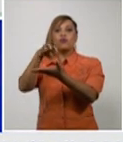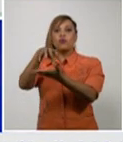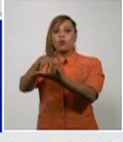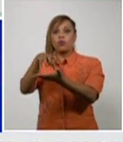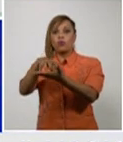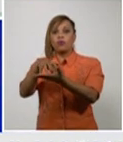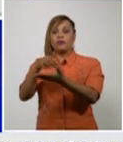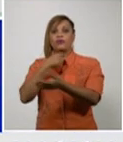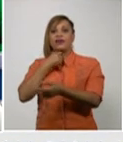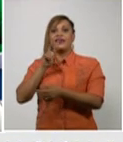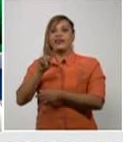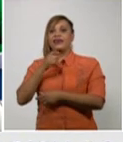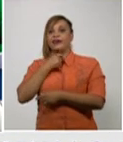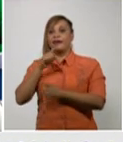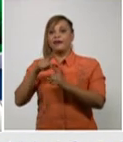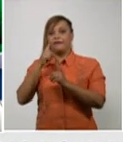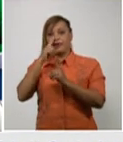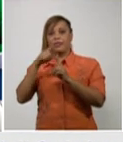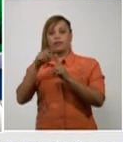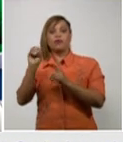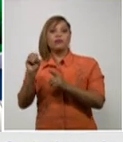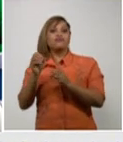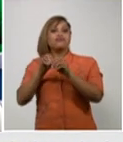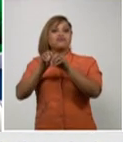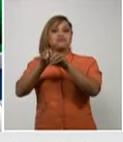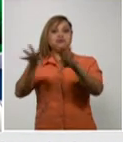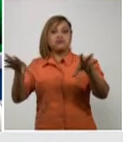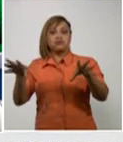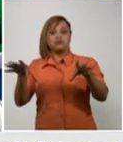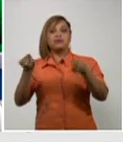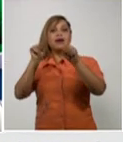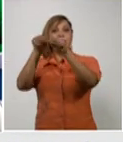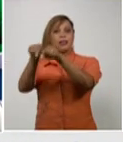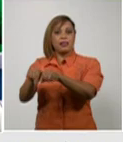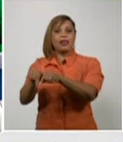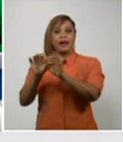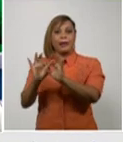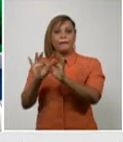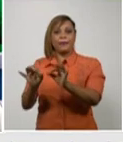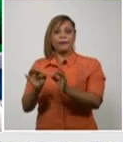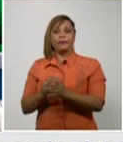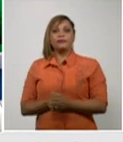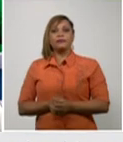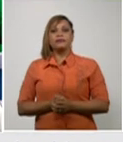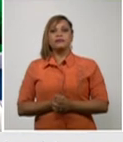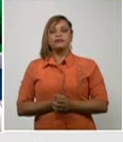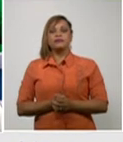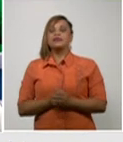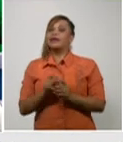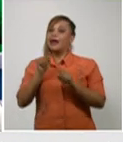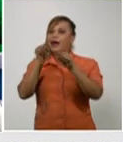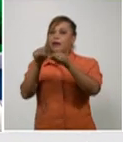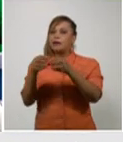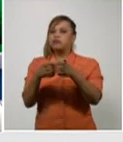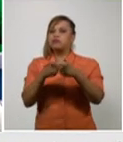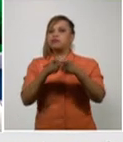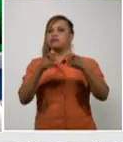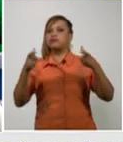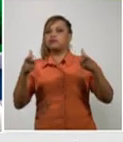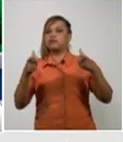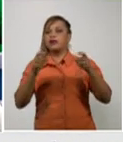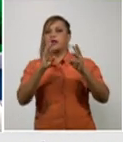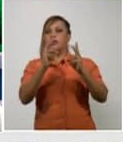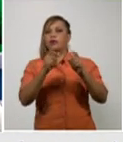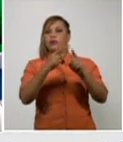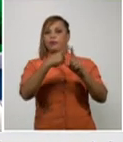un evento comunitario de transmisión comunitaria que ha aportado un número de casos y en el